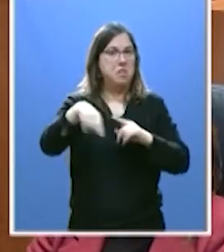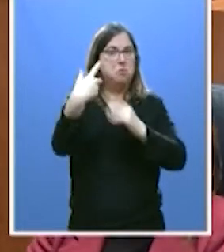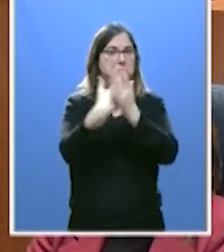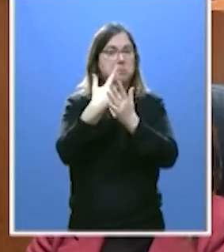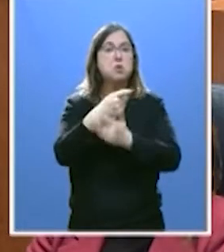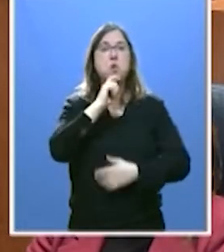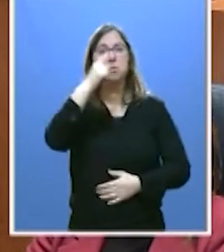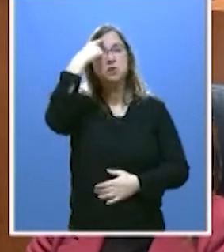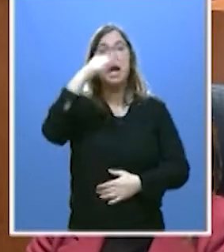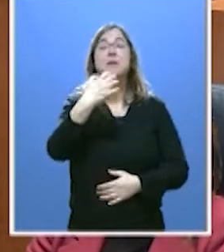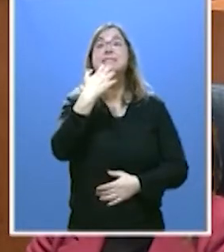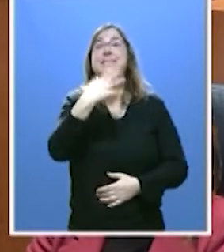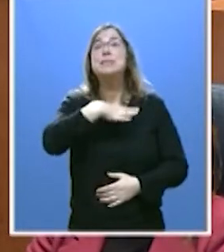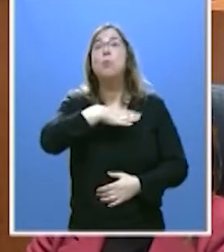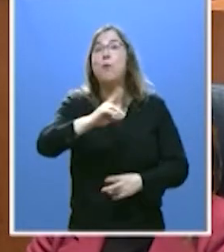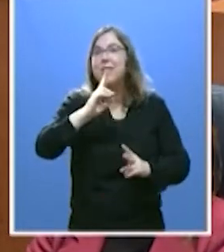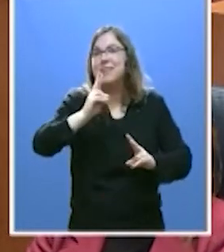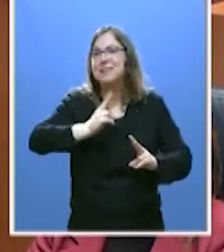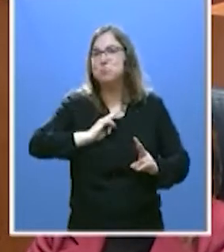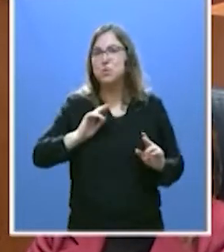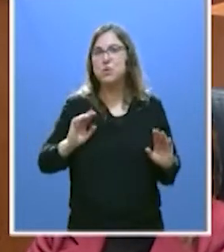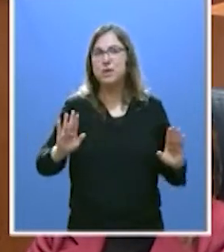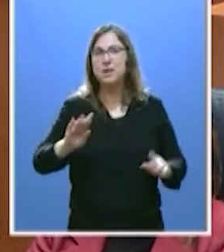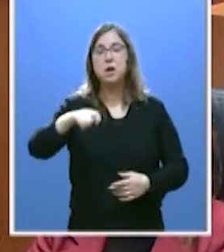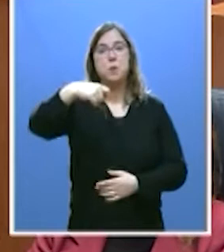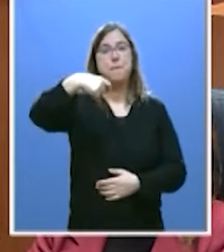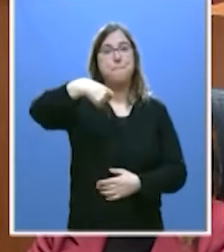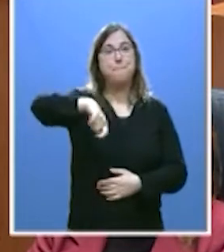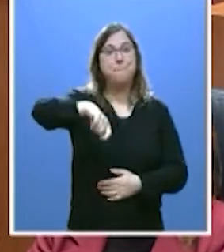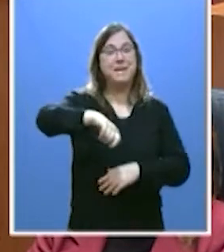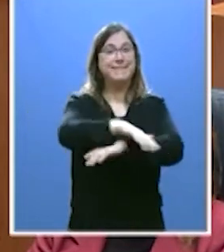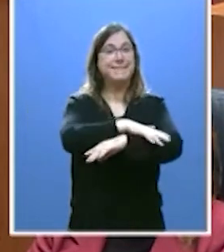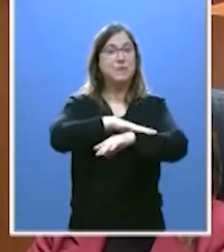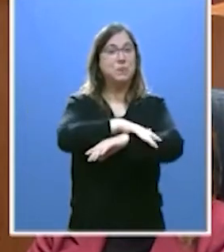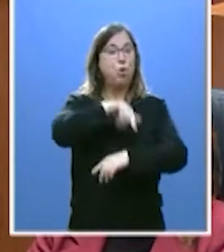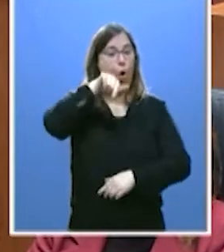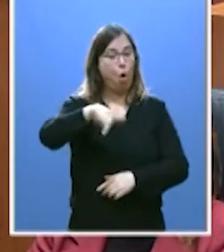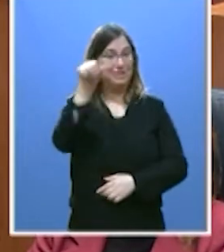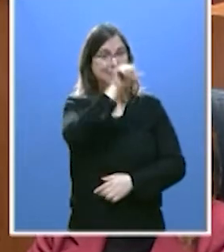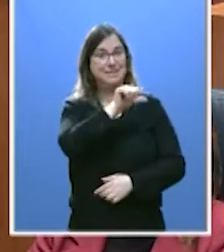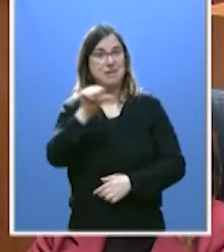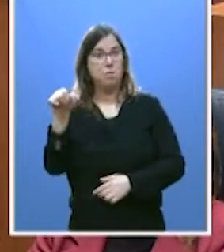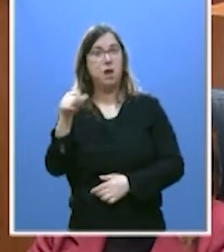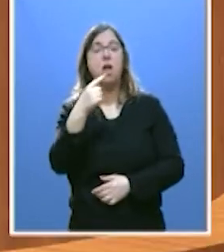Si es capaz de contestar al presidente del gobierno que decía, esta misma semana,